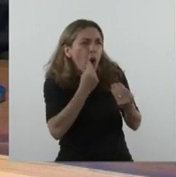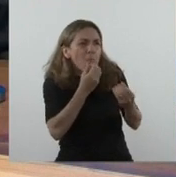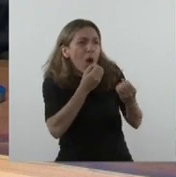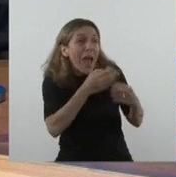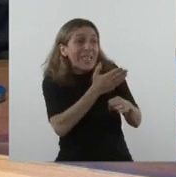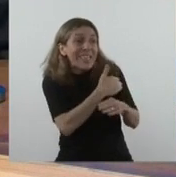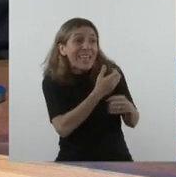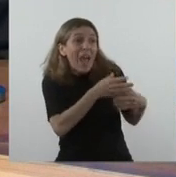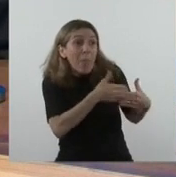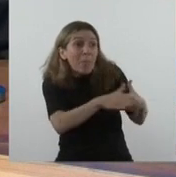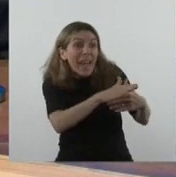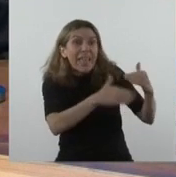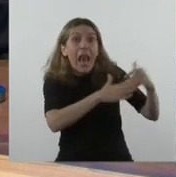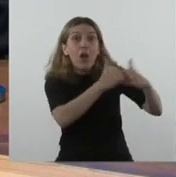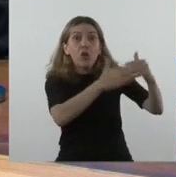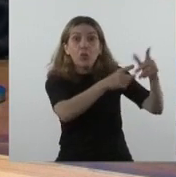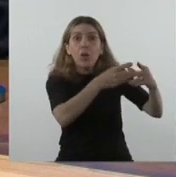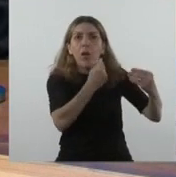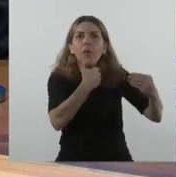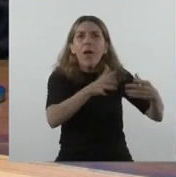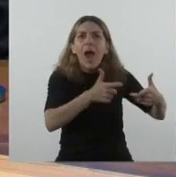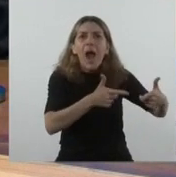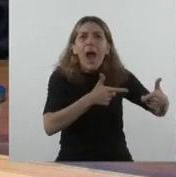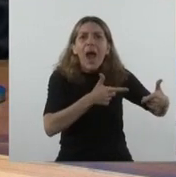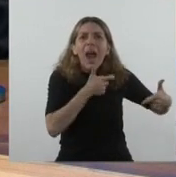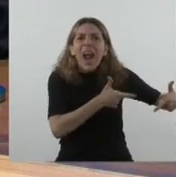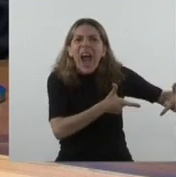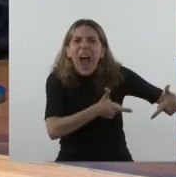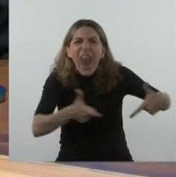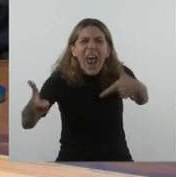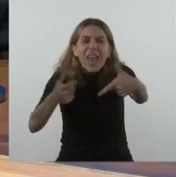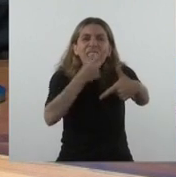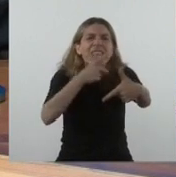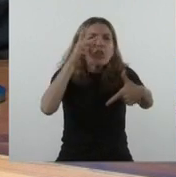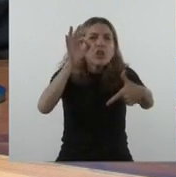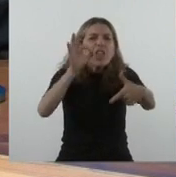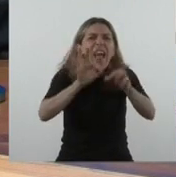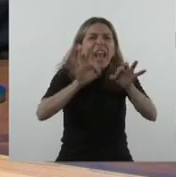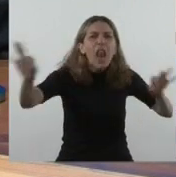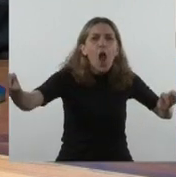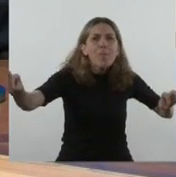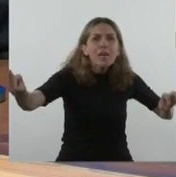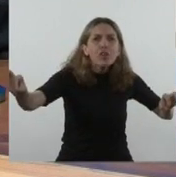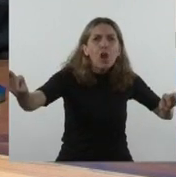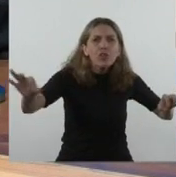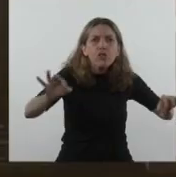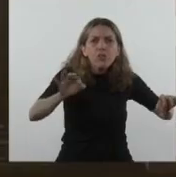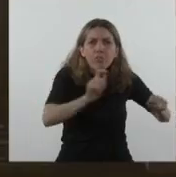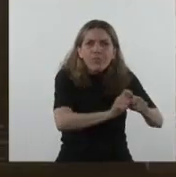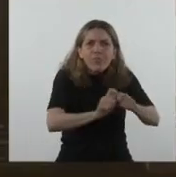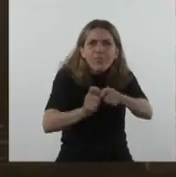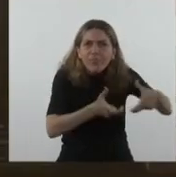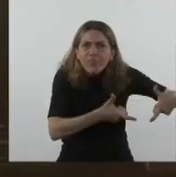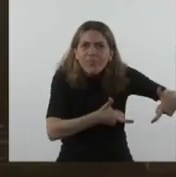que va a permitir desarrollar un canal por 180 kilómetros, que le va a permitir a